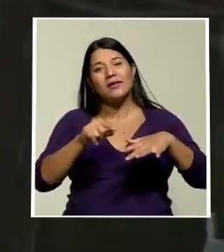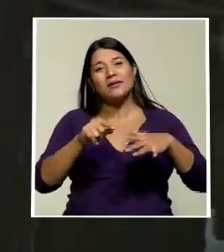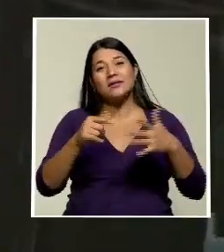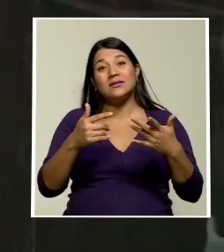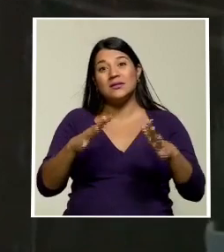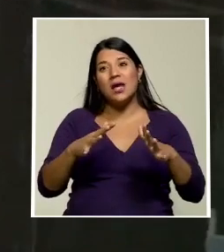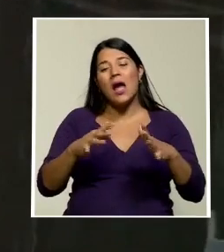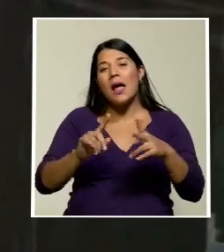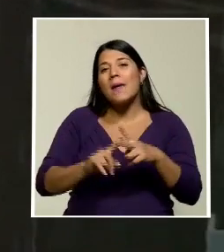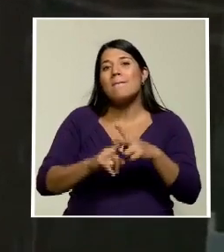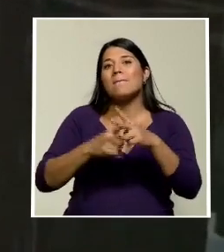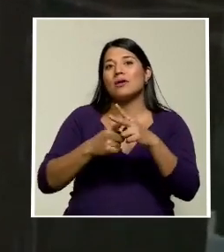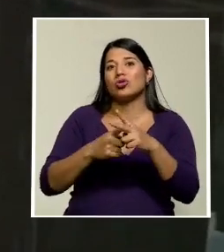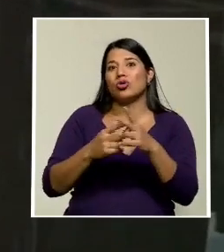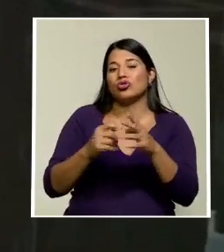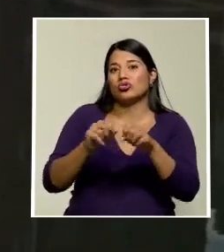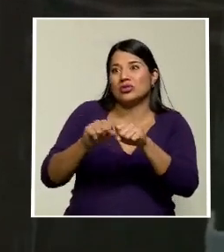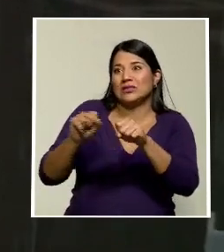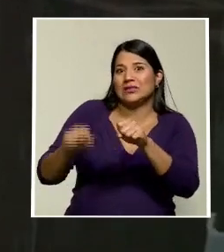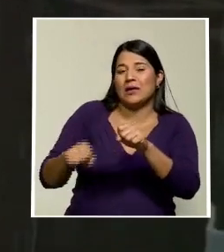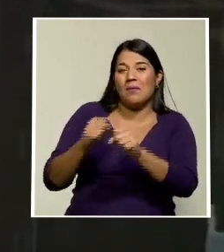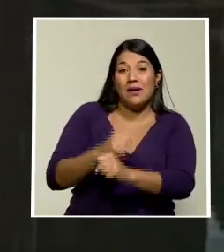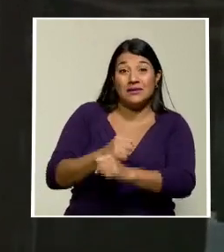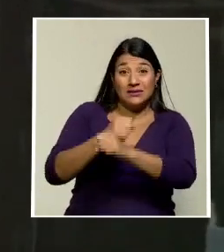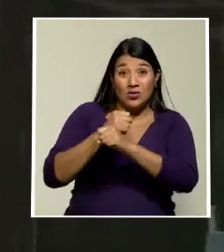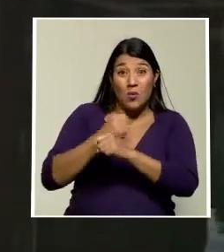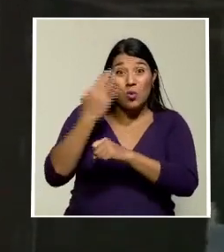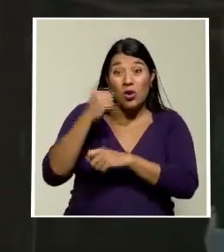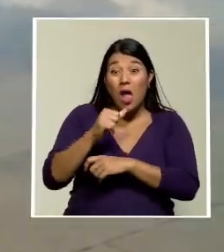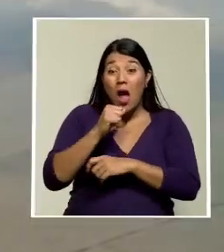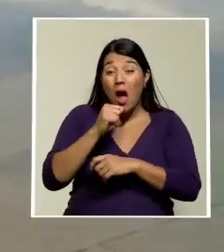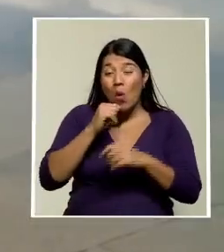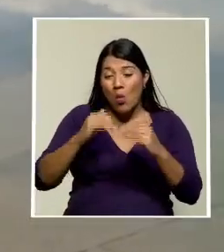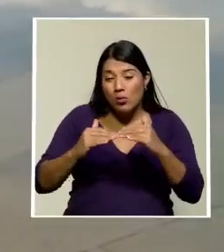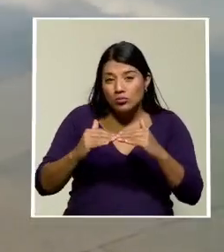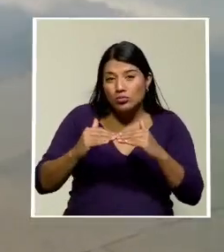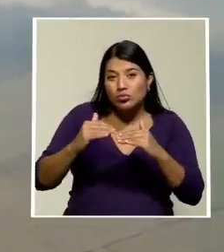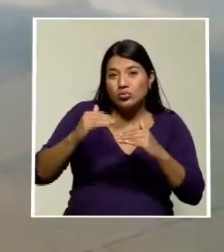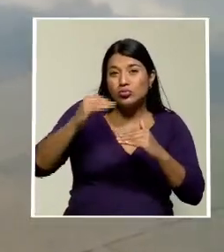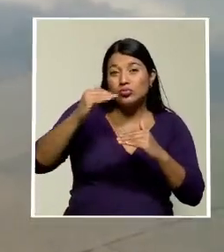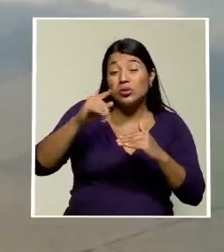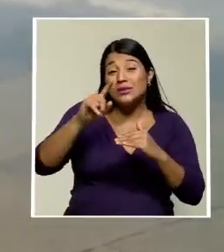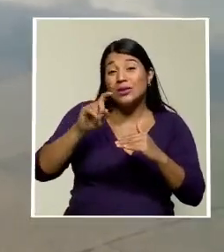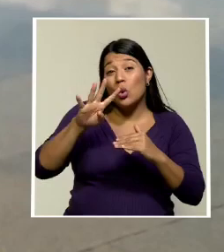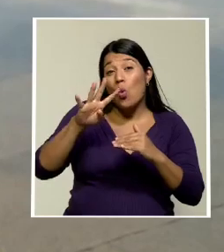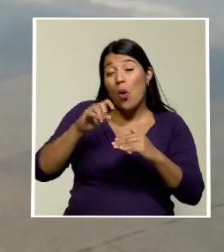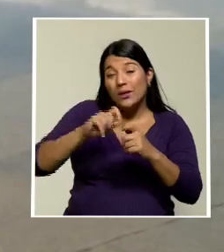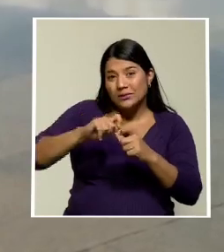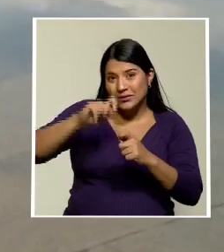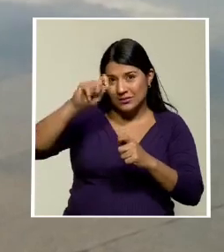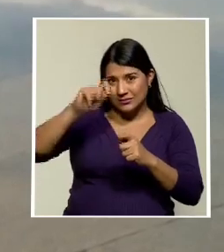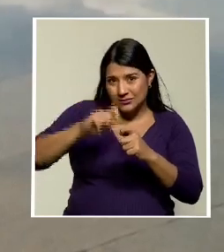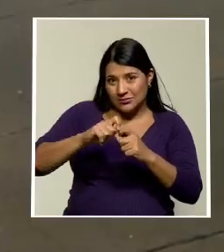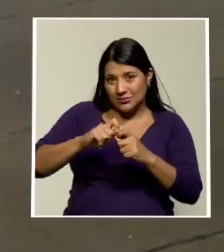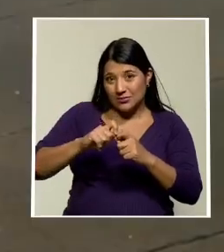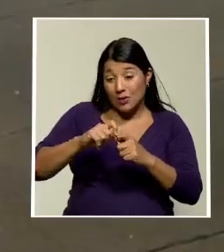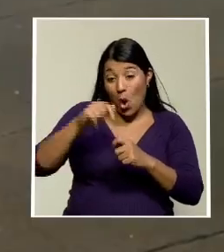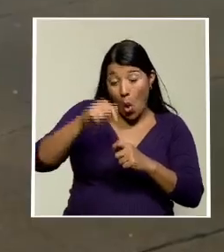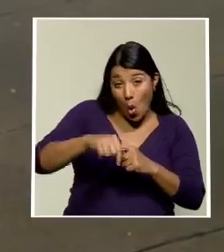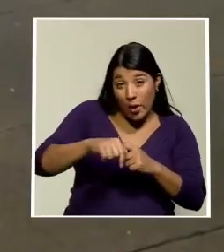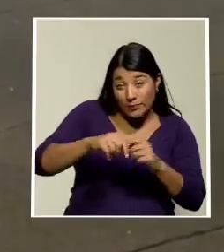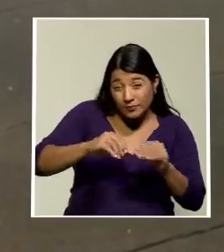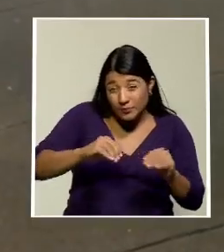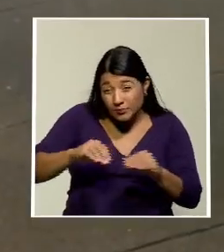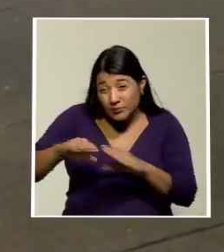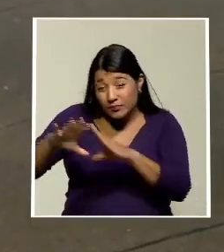sistema de diques ante la subida del agua de hasta 140 centímetros prevista para la noche del miércoles al jueves desde el año